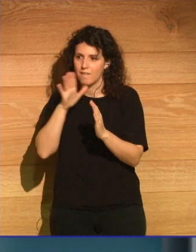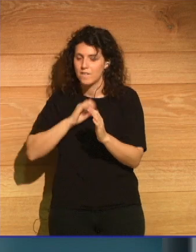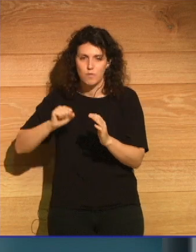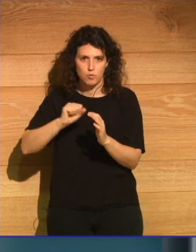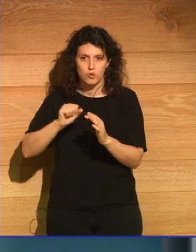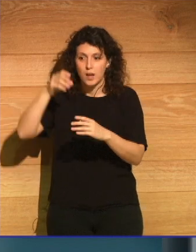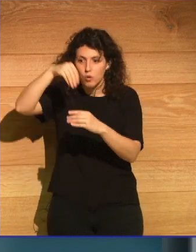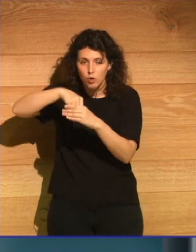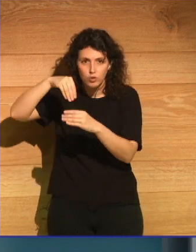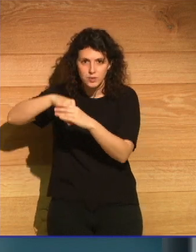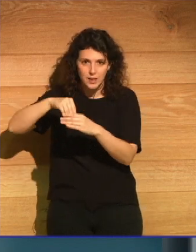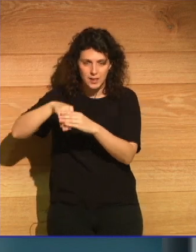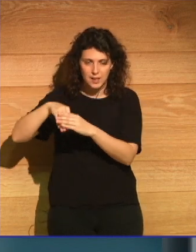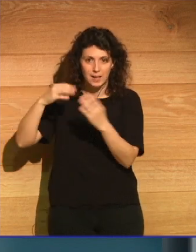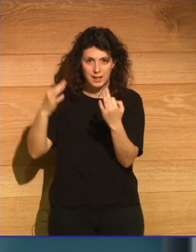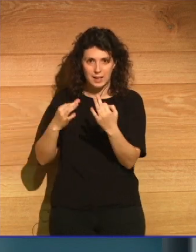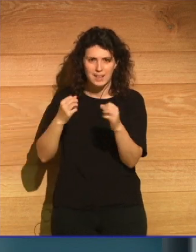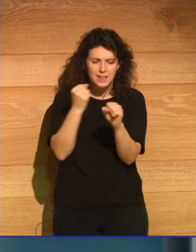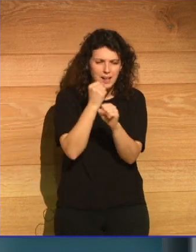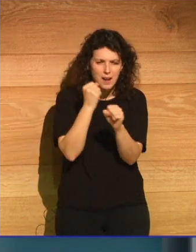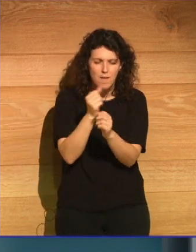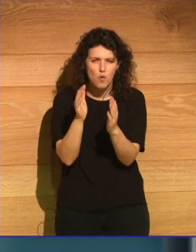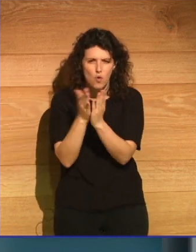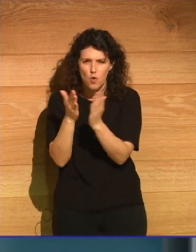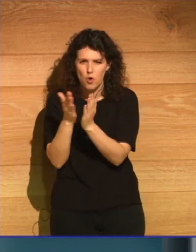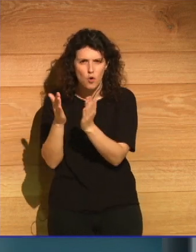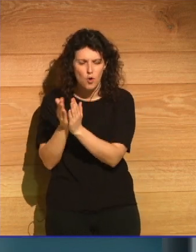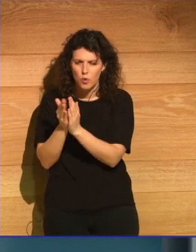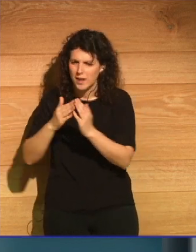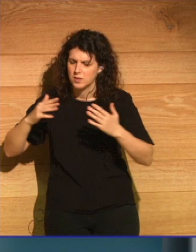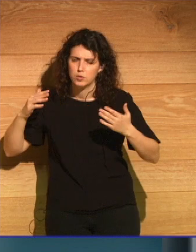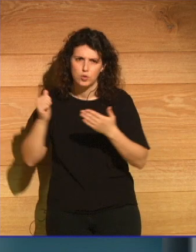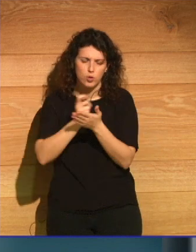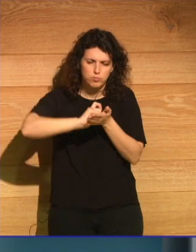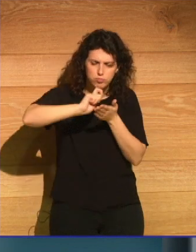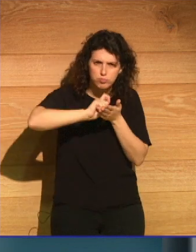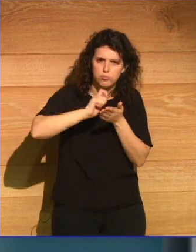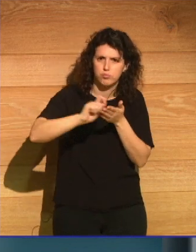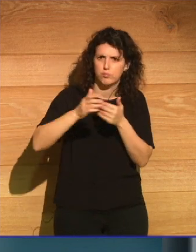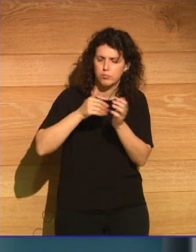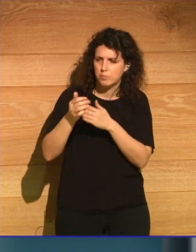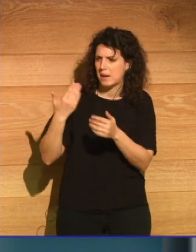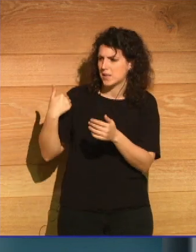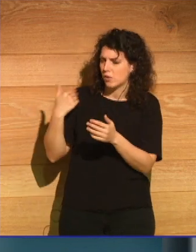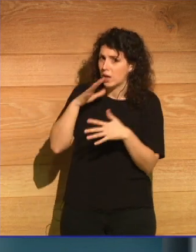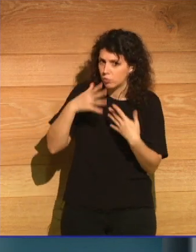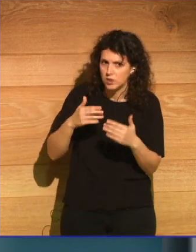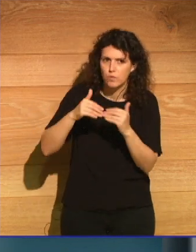contenía cada trabajo, cada obra que se habrá escrito, que se ha escrito y que se escribirá